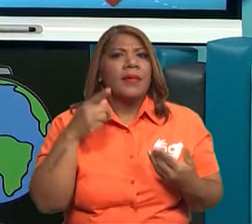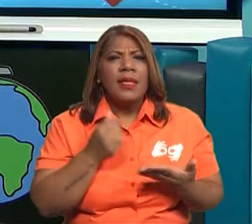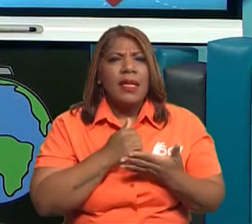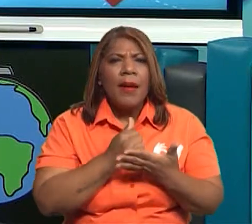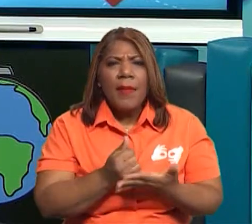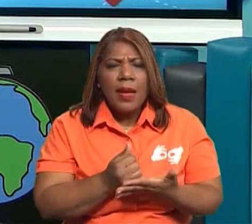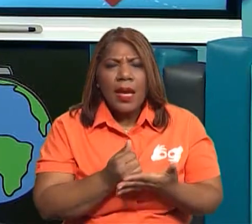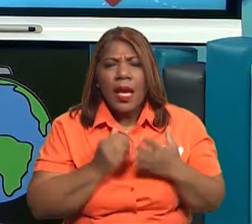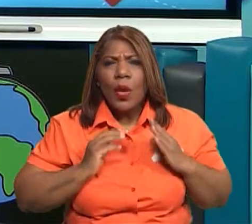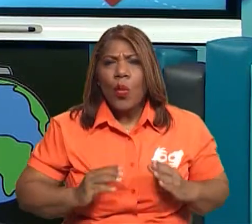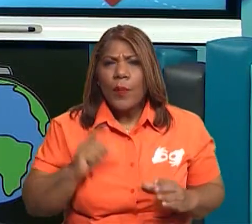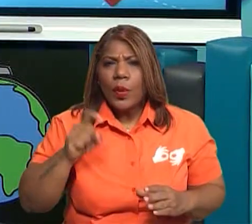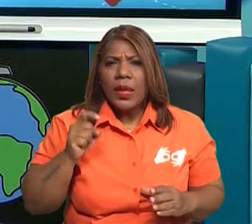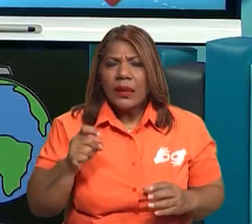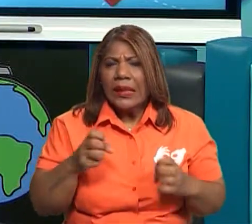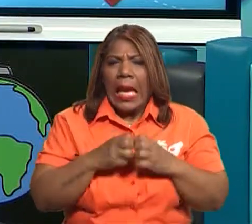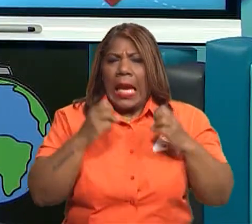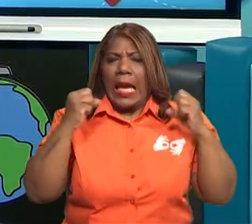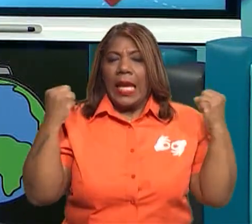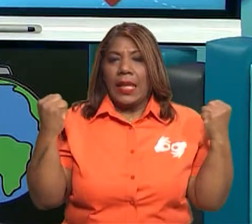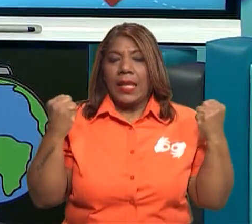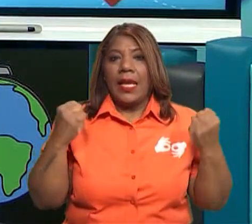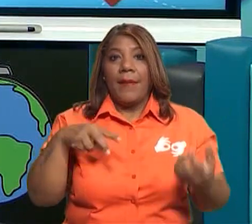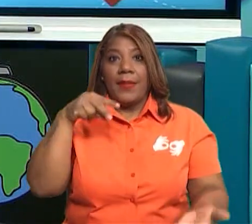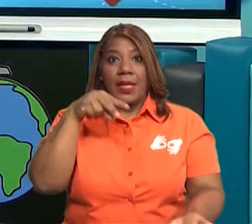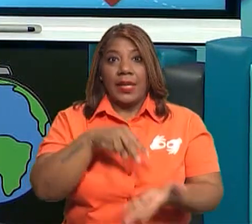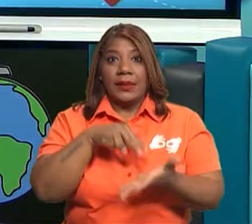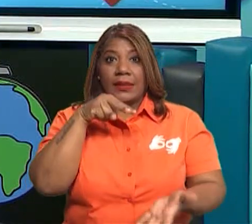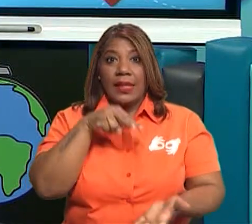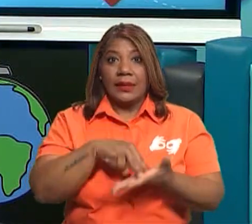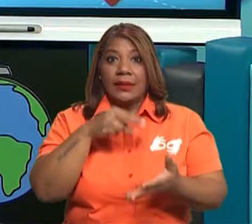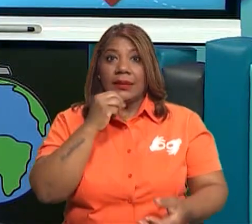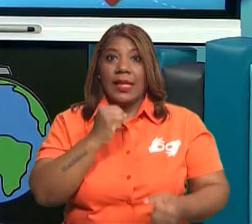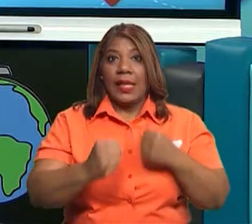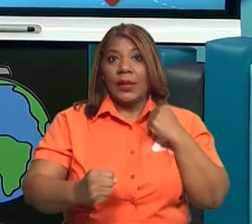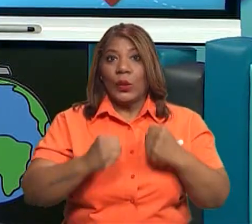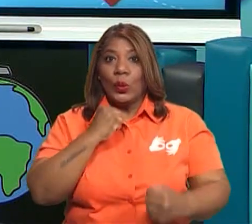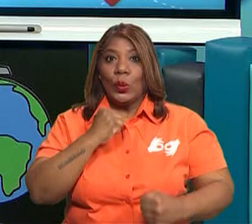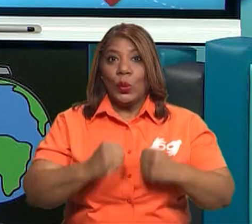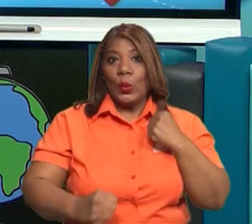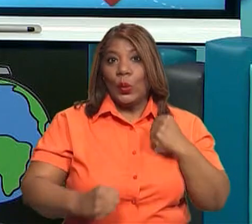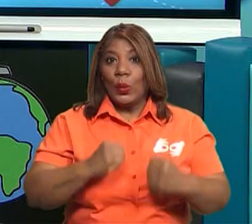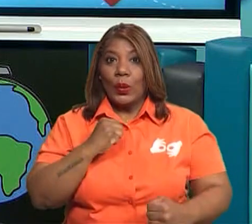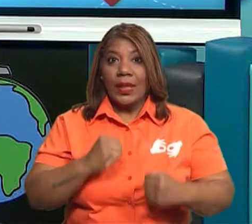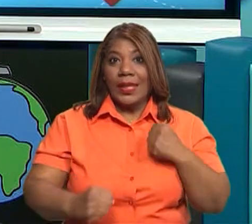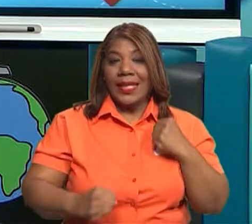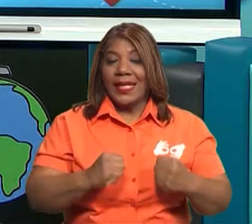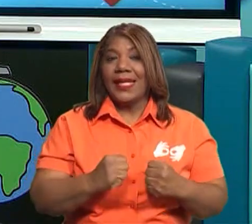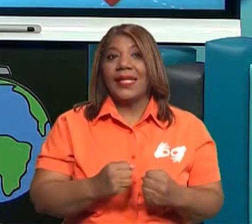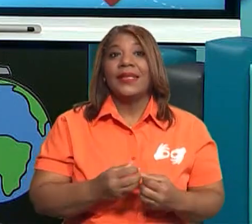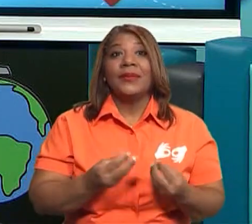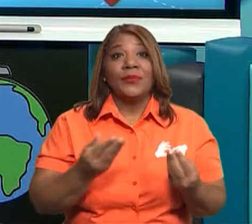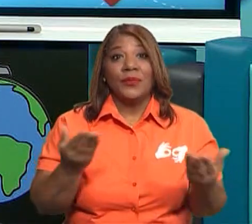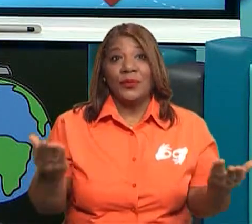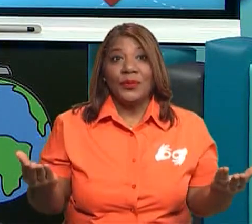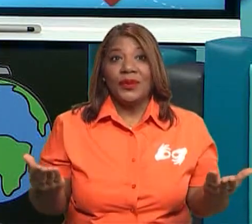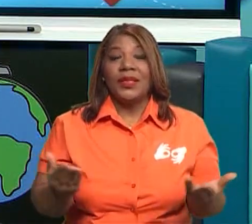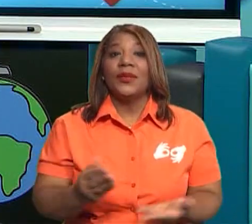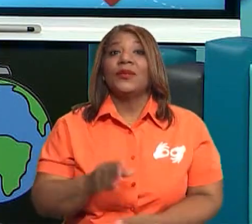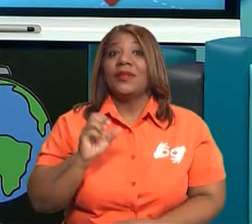Bueno, dale, ponga aquí. Bien, salta conmigo. ¿Listo? Viene, ya, la una, la dos, la tres, salta. Eso, otra vez, dale.